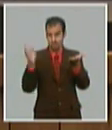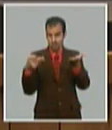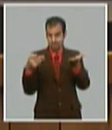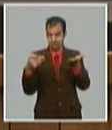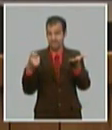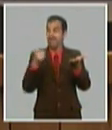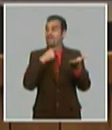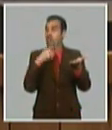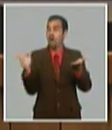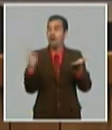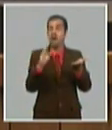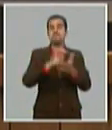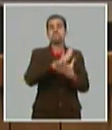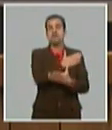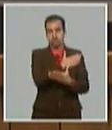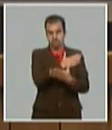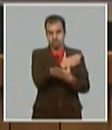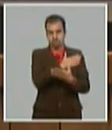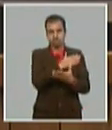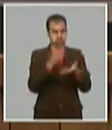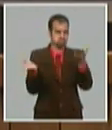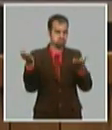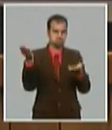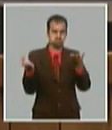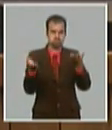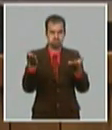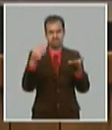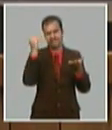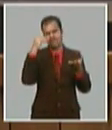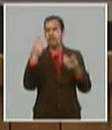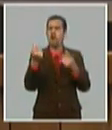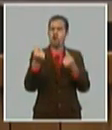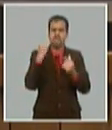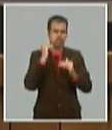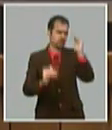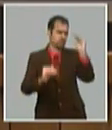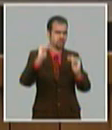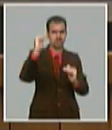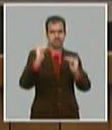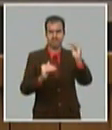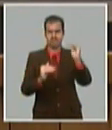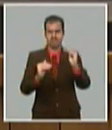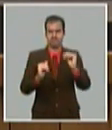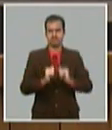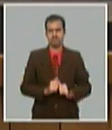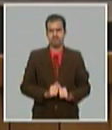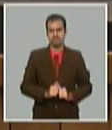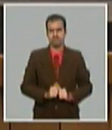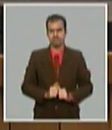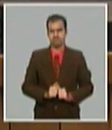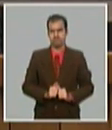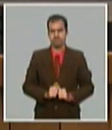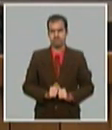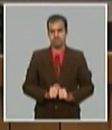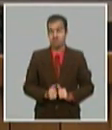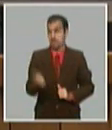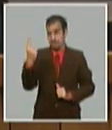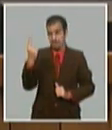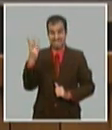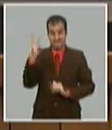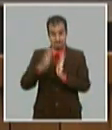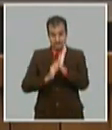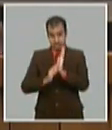porque la economía tiene estacionalidad por lo general usted no compara trimestre con trimestre aunque lo pueda hacer sino primer trimestre del